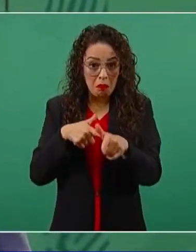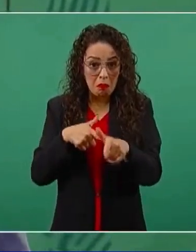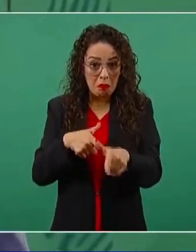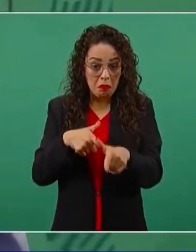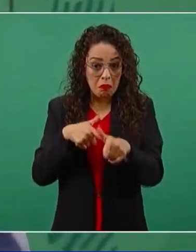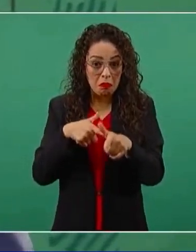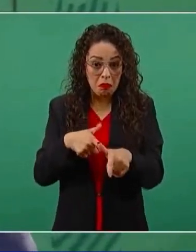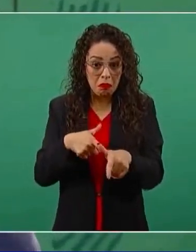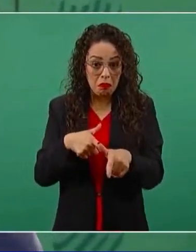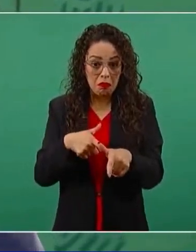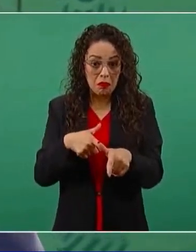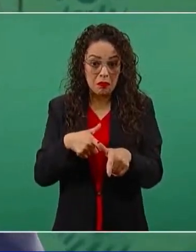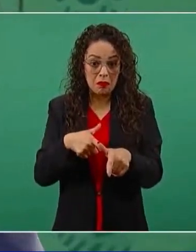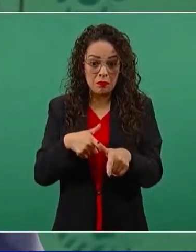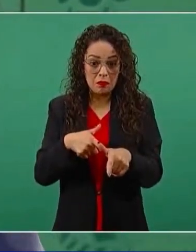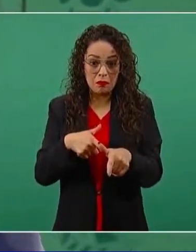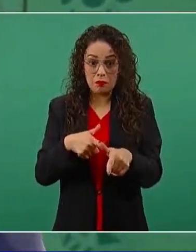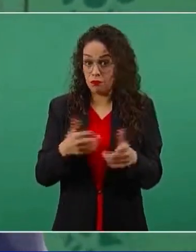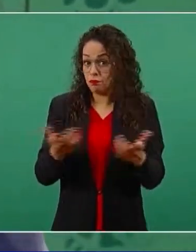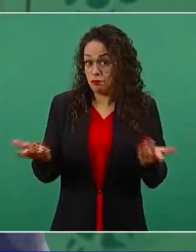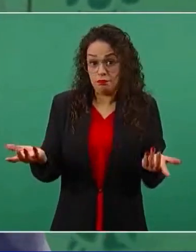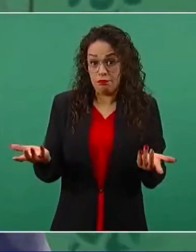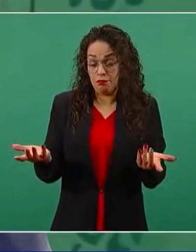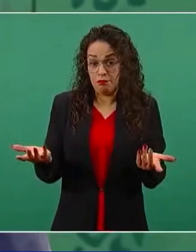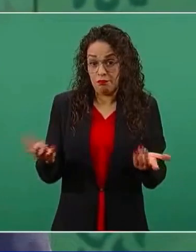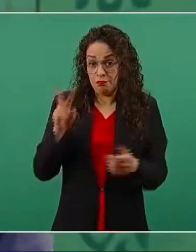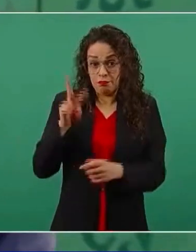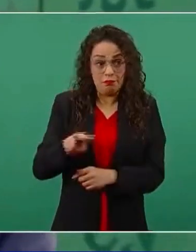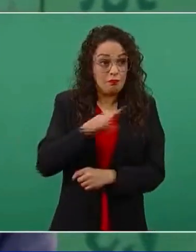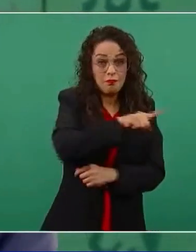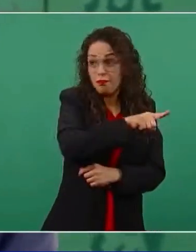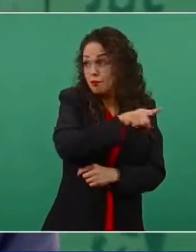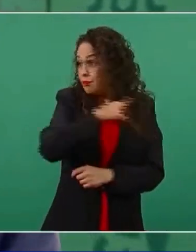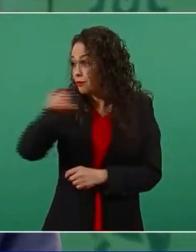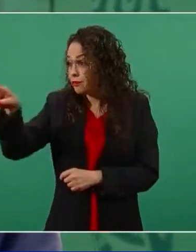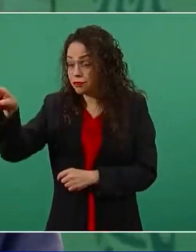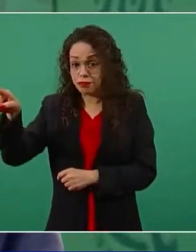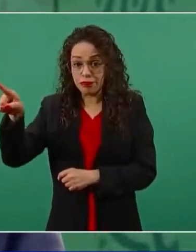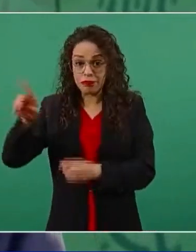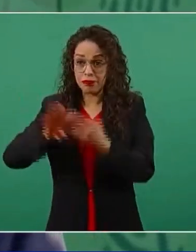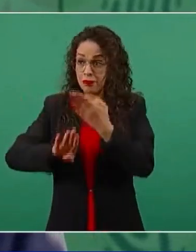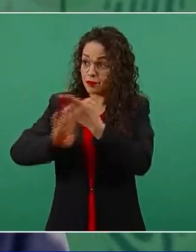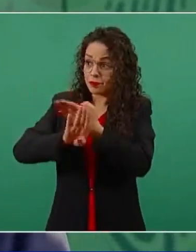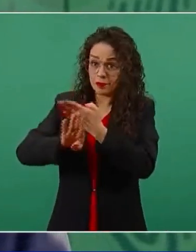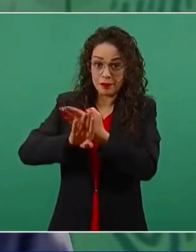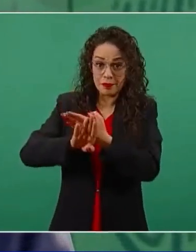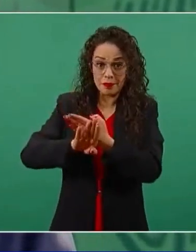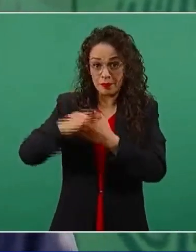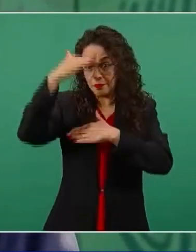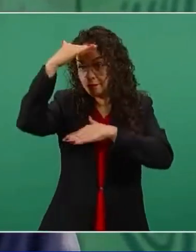No, aunque se enojen los conservadores, hipócritas.